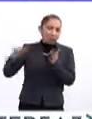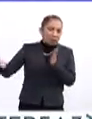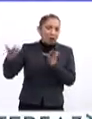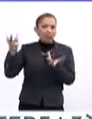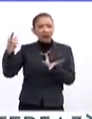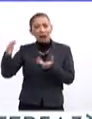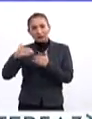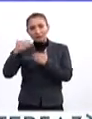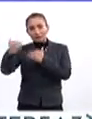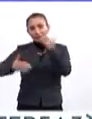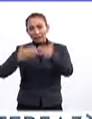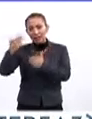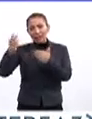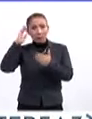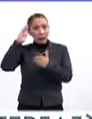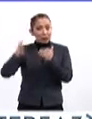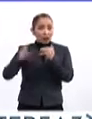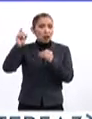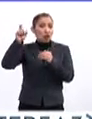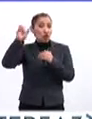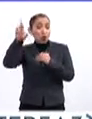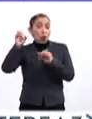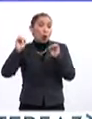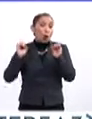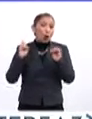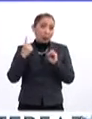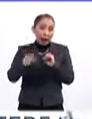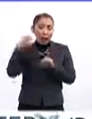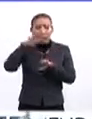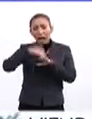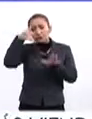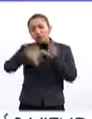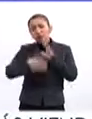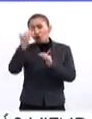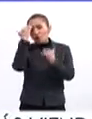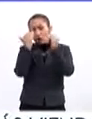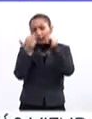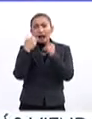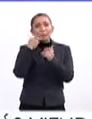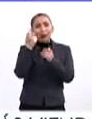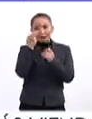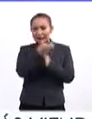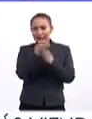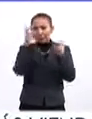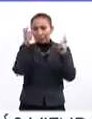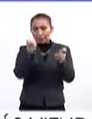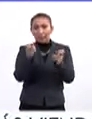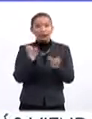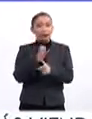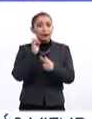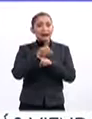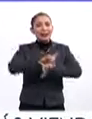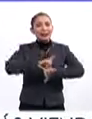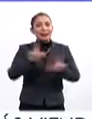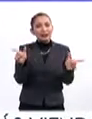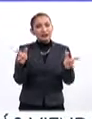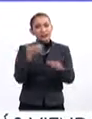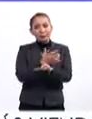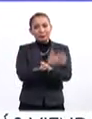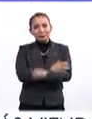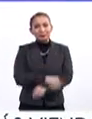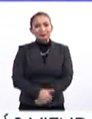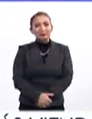más adelante de la maestría o de los doctorados para profundizar el conocimiento. Vamos a hablar de esto, así que estamos listos,